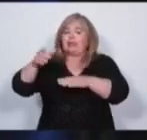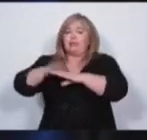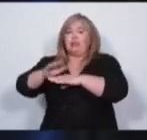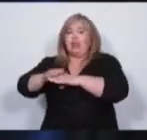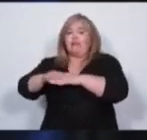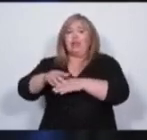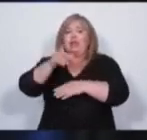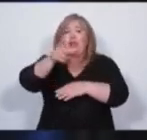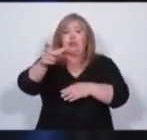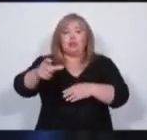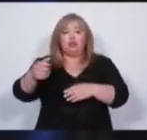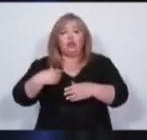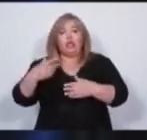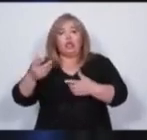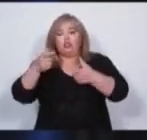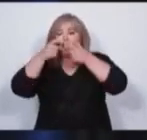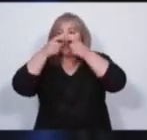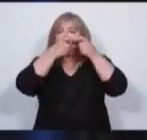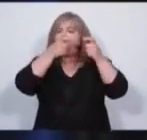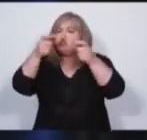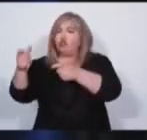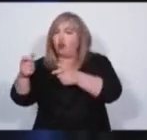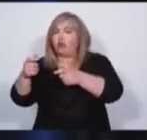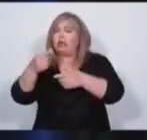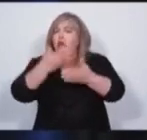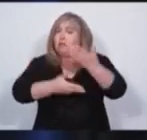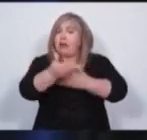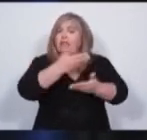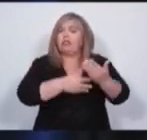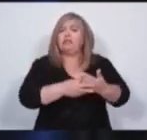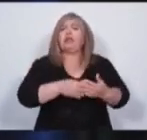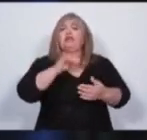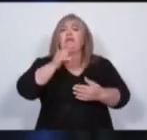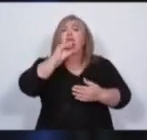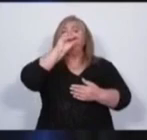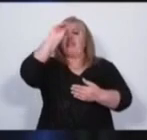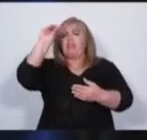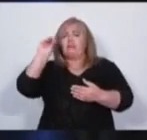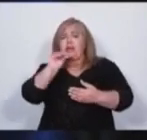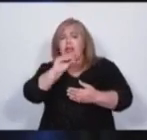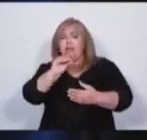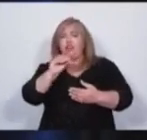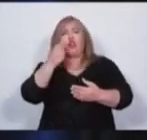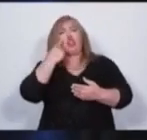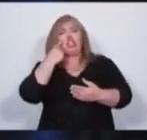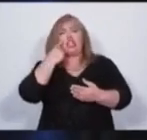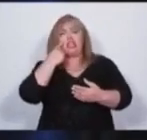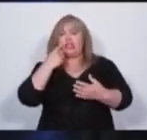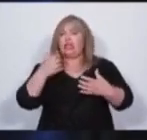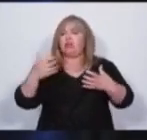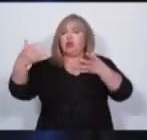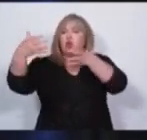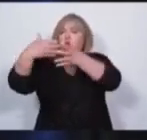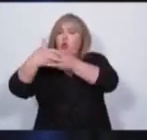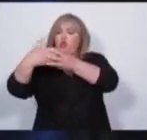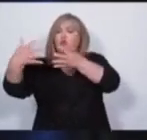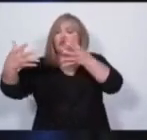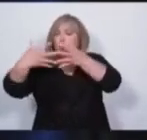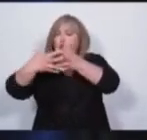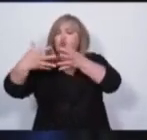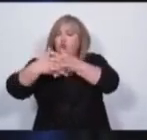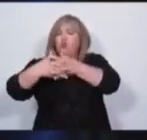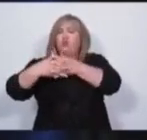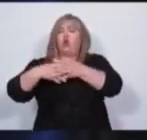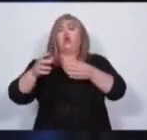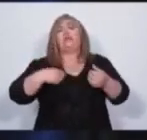que puedan participar los ciudadanos. Tenemos que ir a cada uno de los lugares de los departamentos para trabajar con los intendentes y las fuerzas vivas. Para que de esa manera